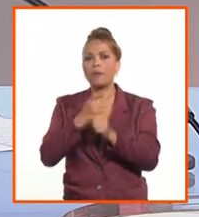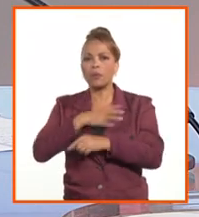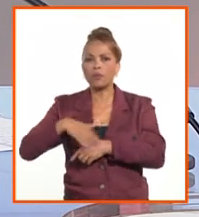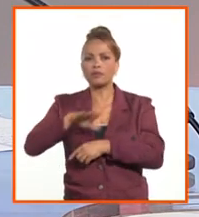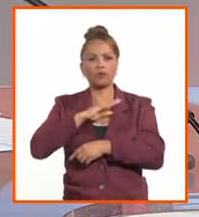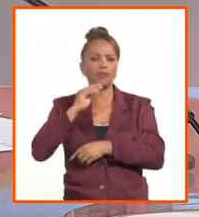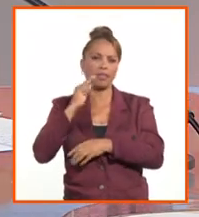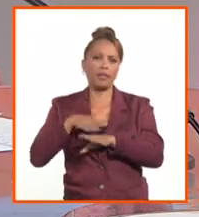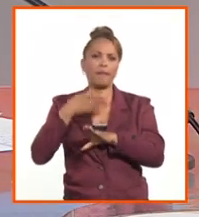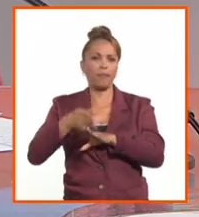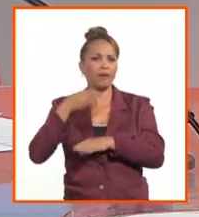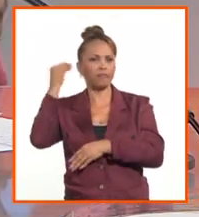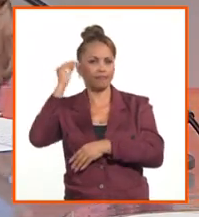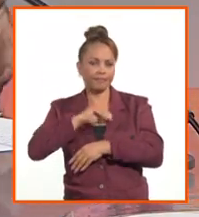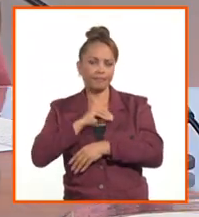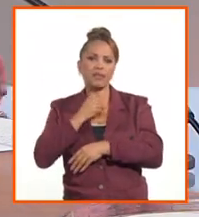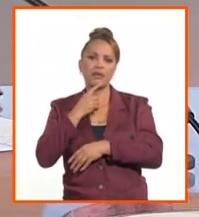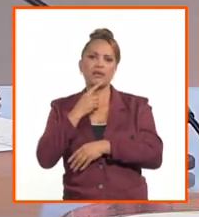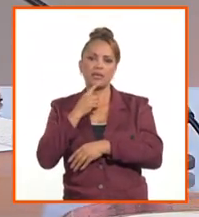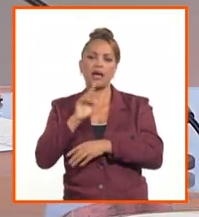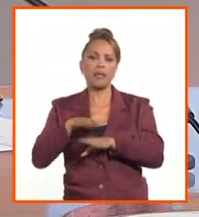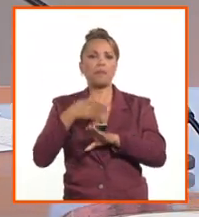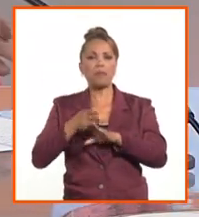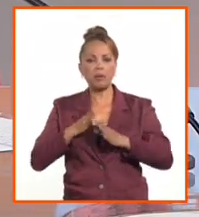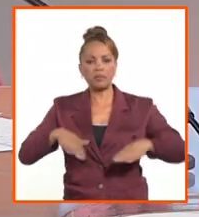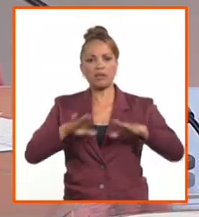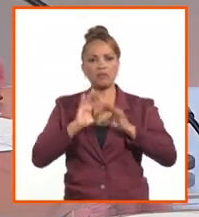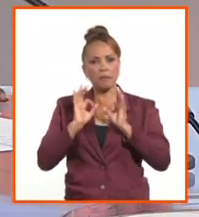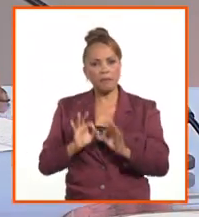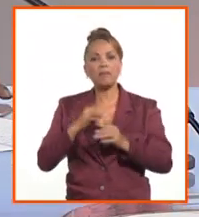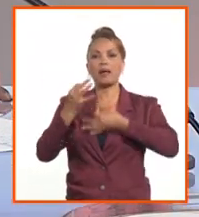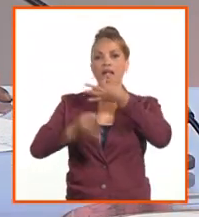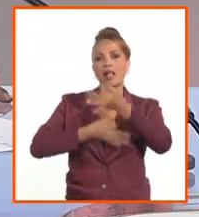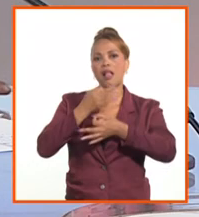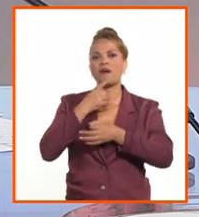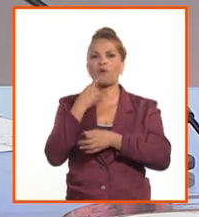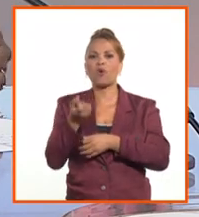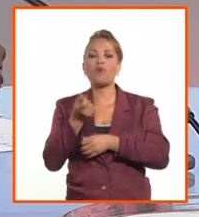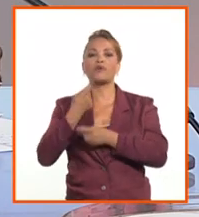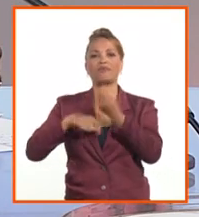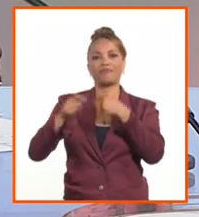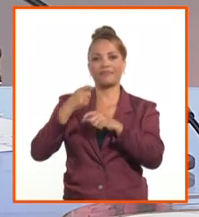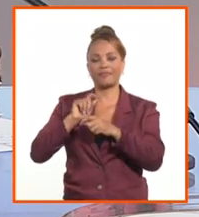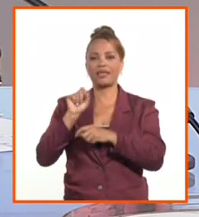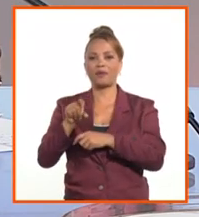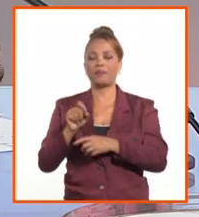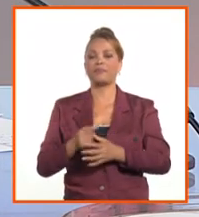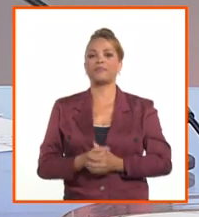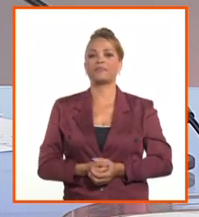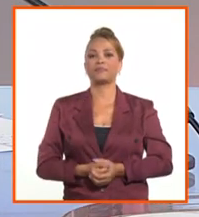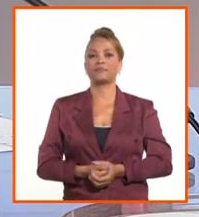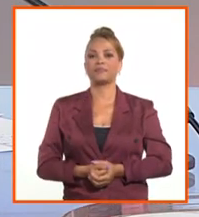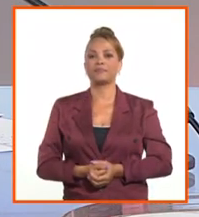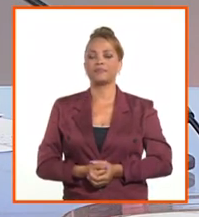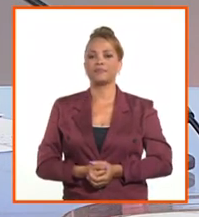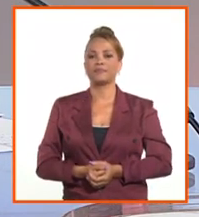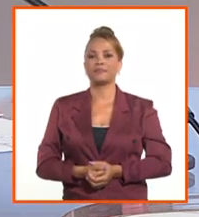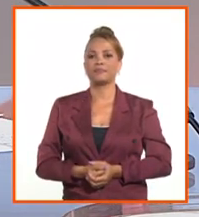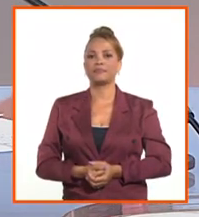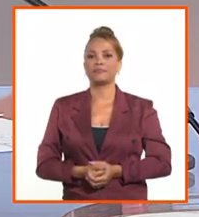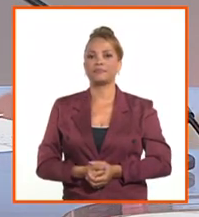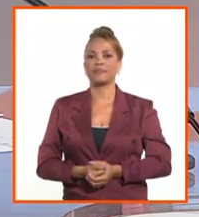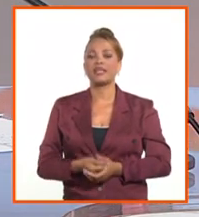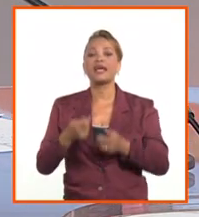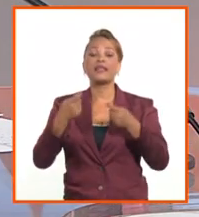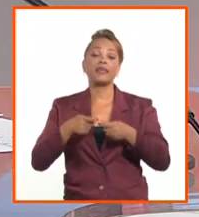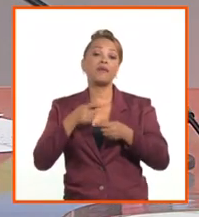a otro espacio como este, explicar cómo se hará y cómo se ha preparado el sistema bancario para eso. Entonces, tenemos que definir